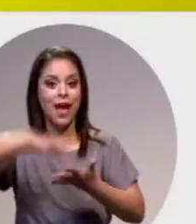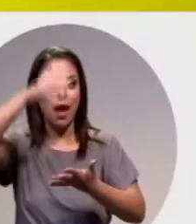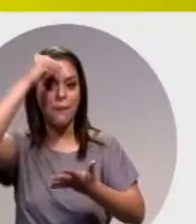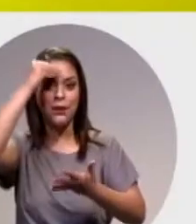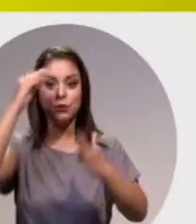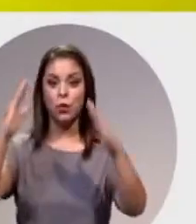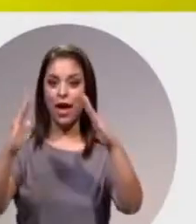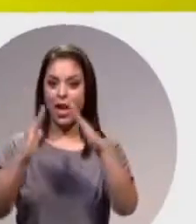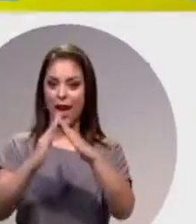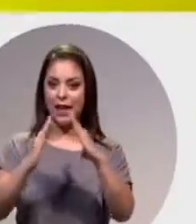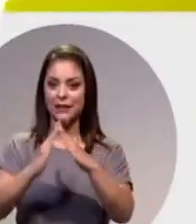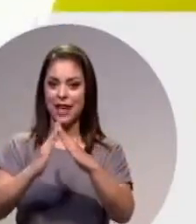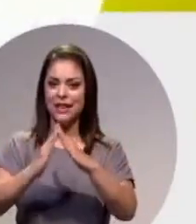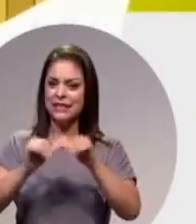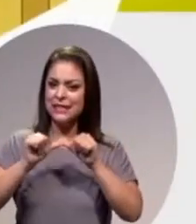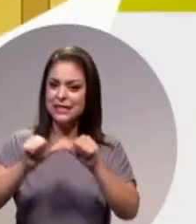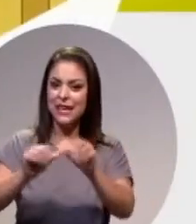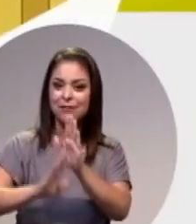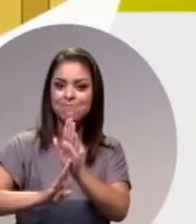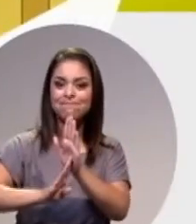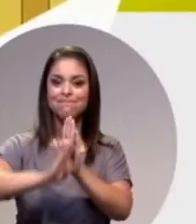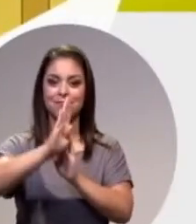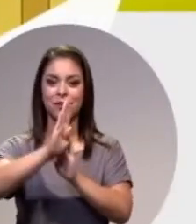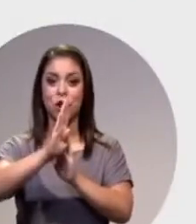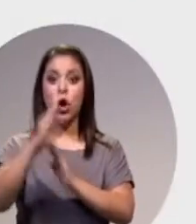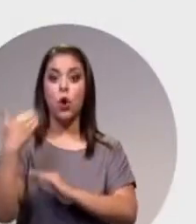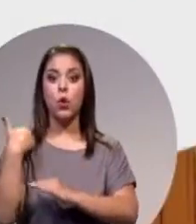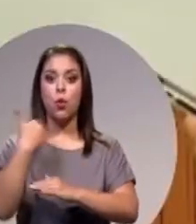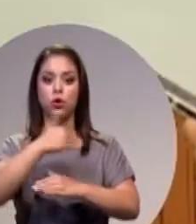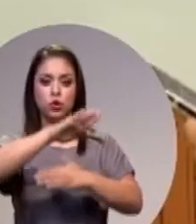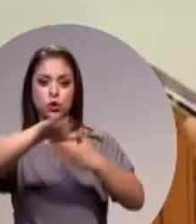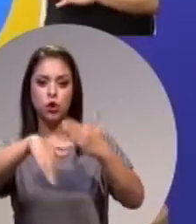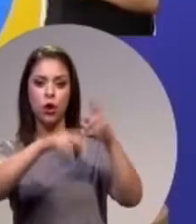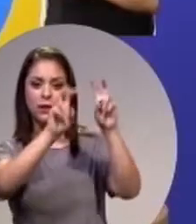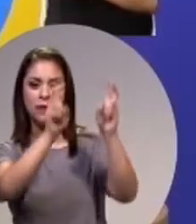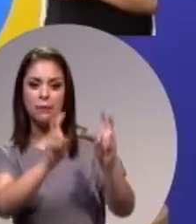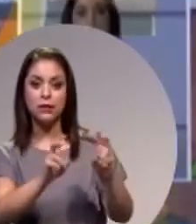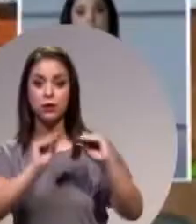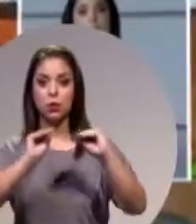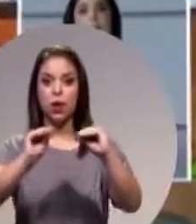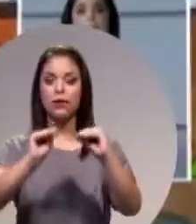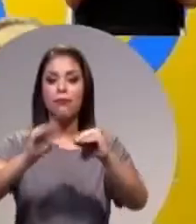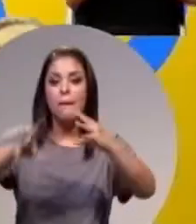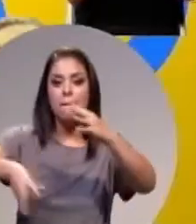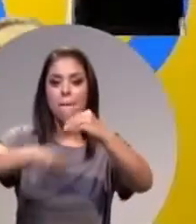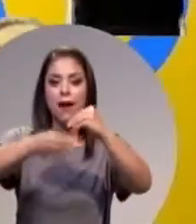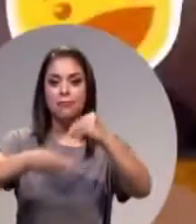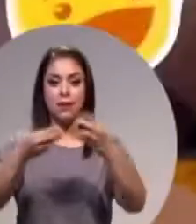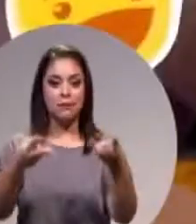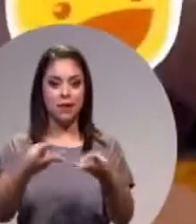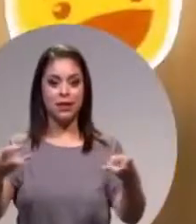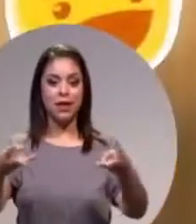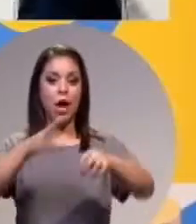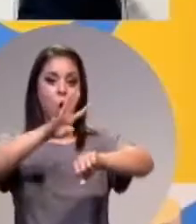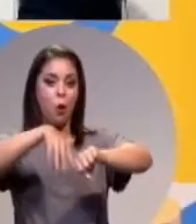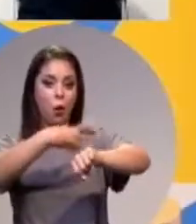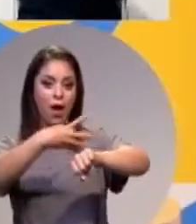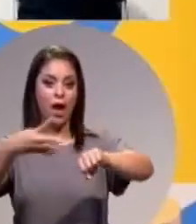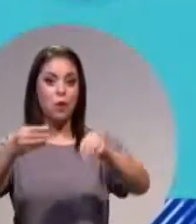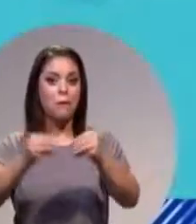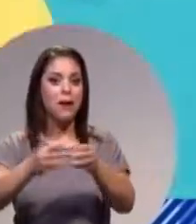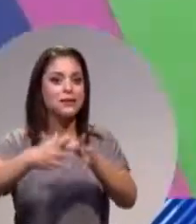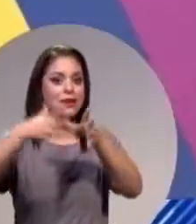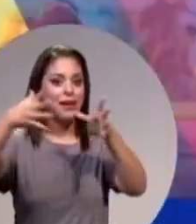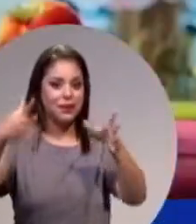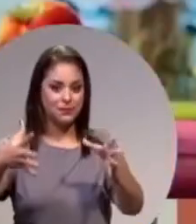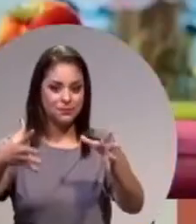Aprendo en Casa Crece Nuestra franja educativa ahora con más asignaturas y en un horario